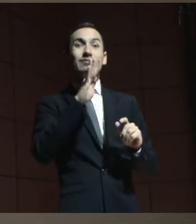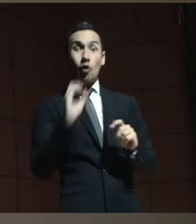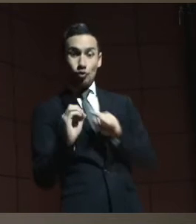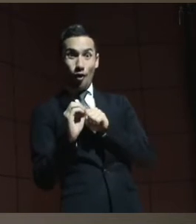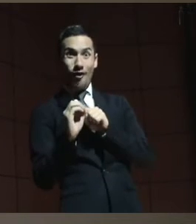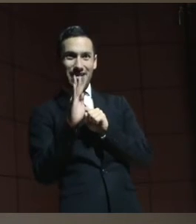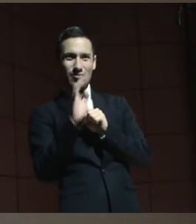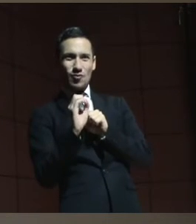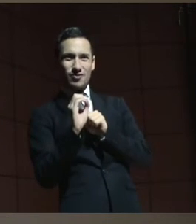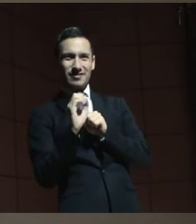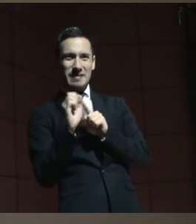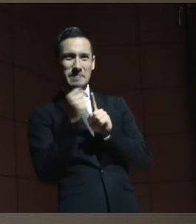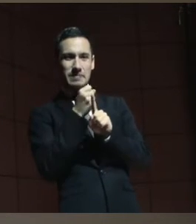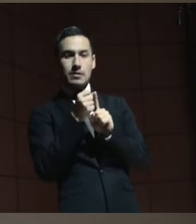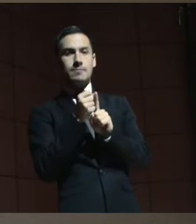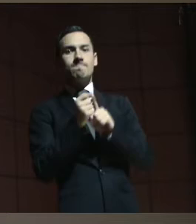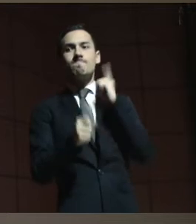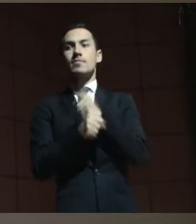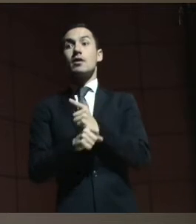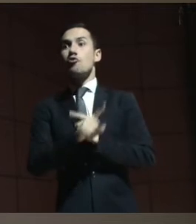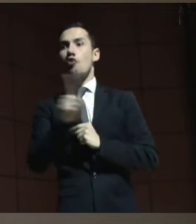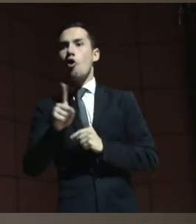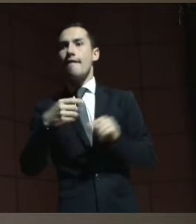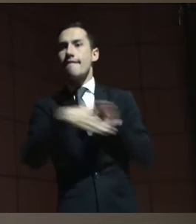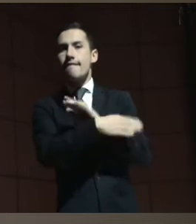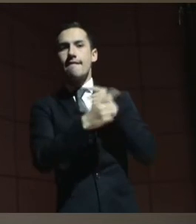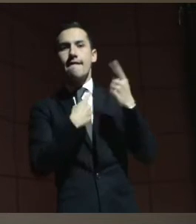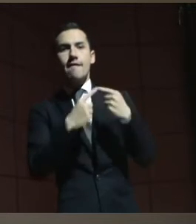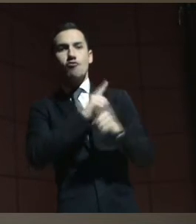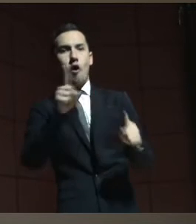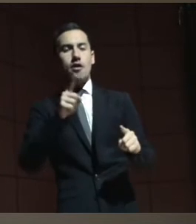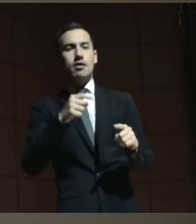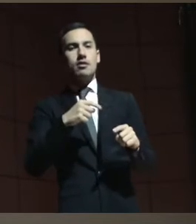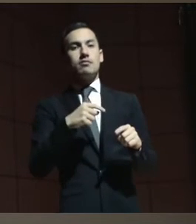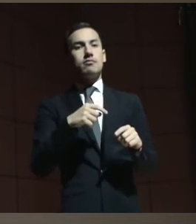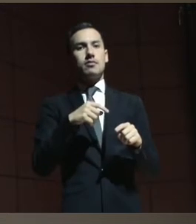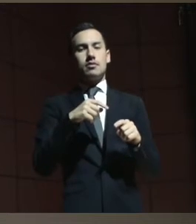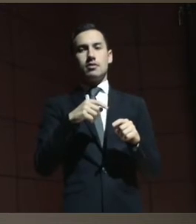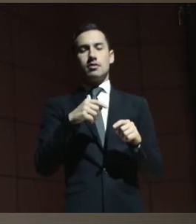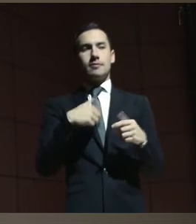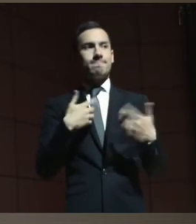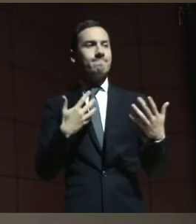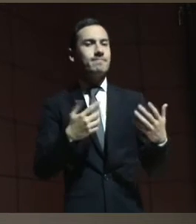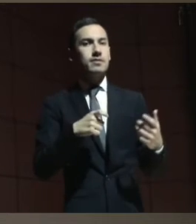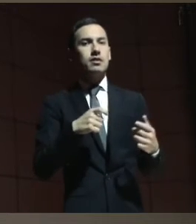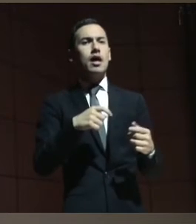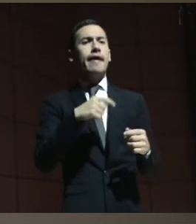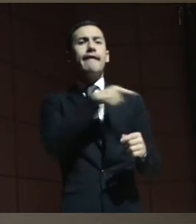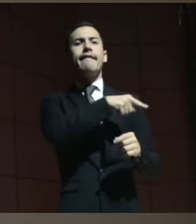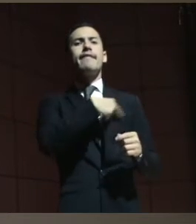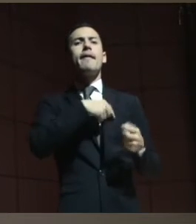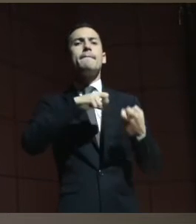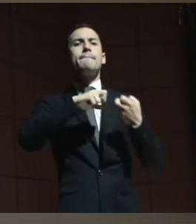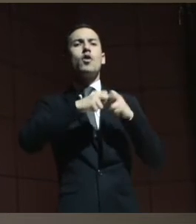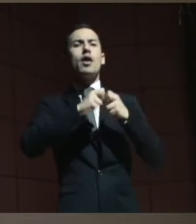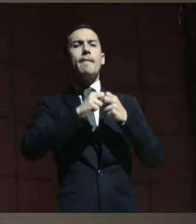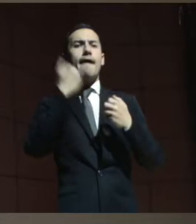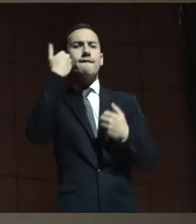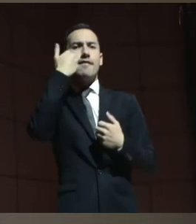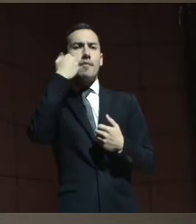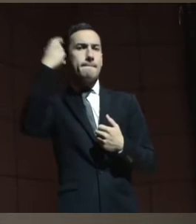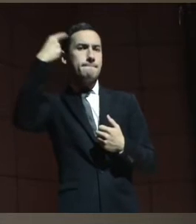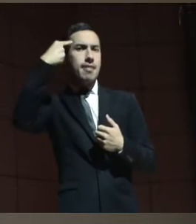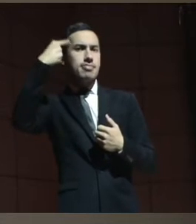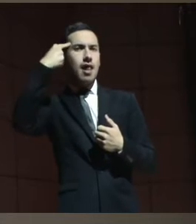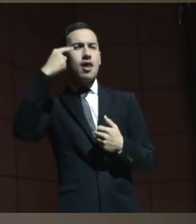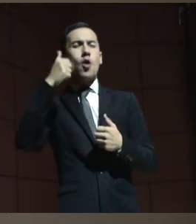su esposo, que no dejaran entrar a nadie y que ella era una enferma mental, que tenía que ir